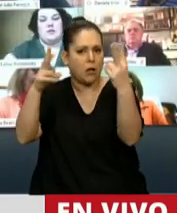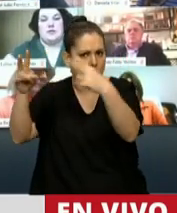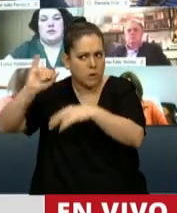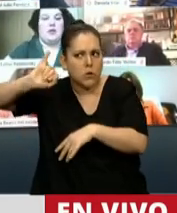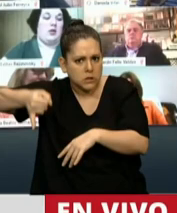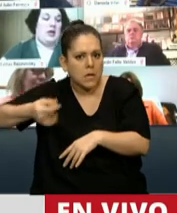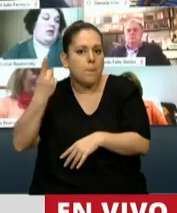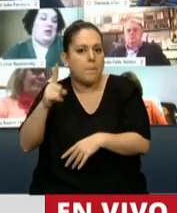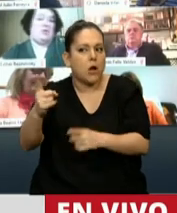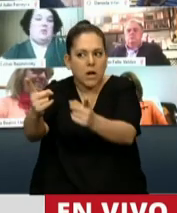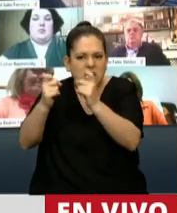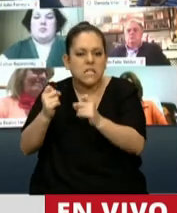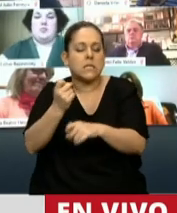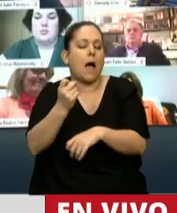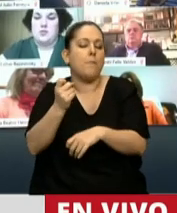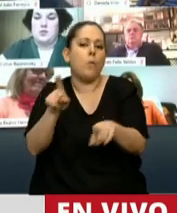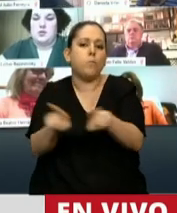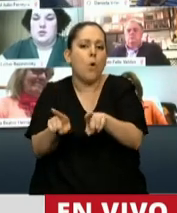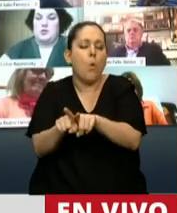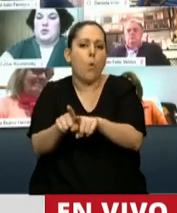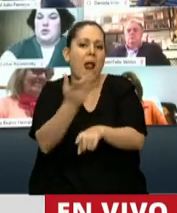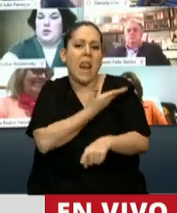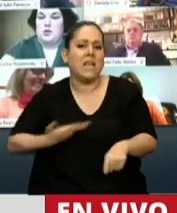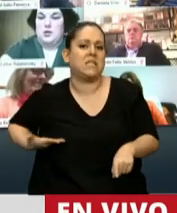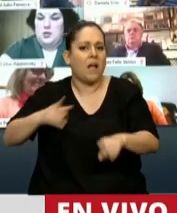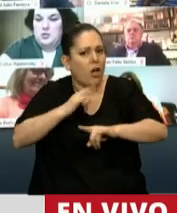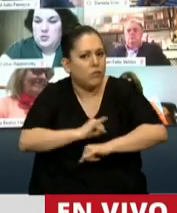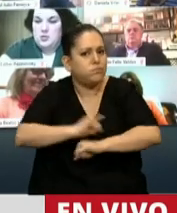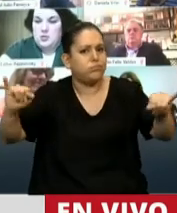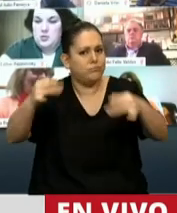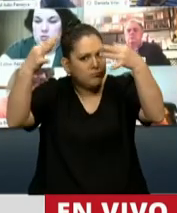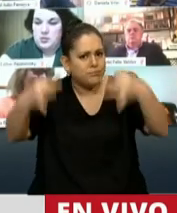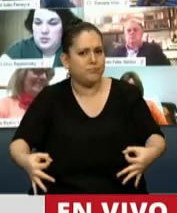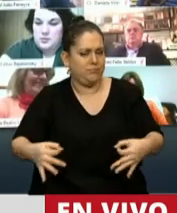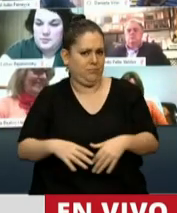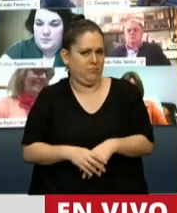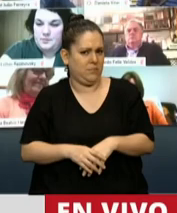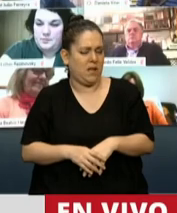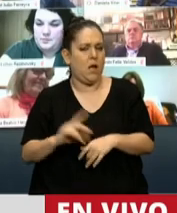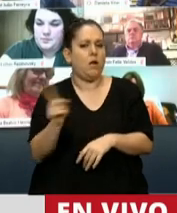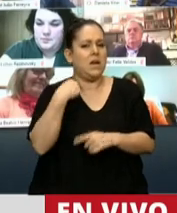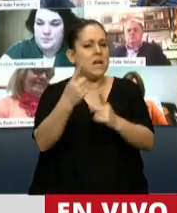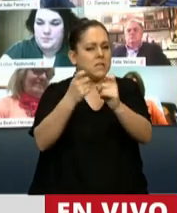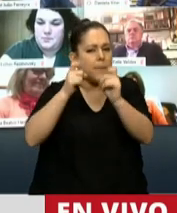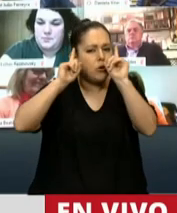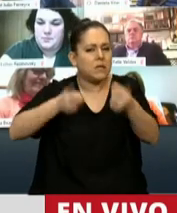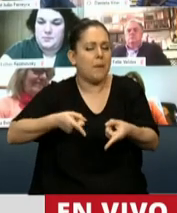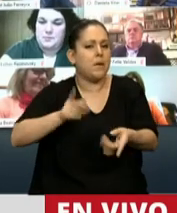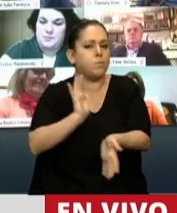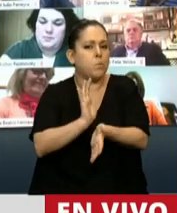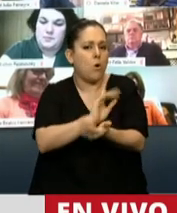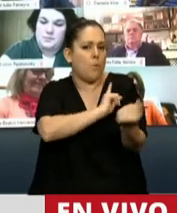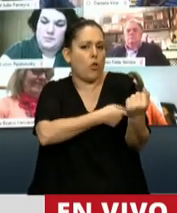Necesitamos la emergencia turística nacional. Junto con esto, necesitamos que se defina el